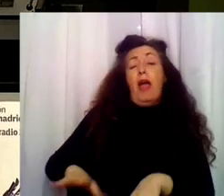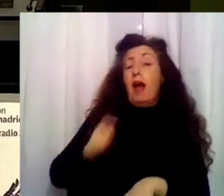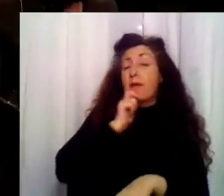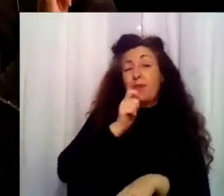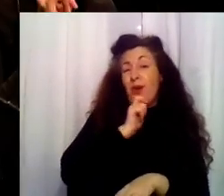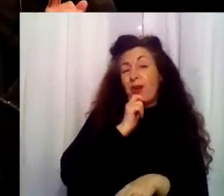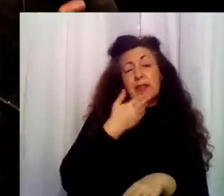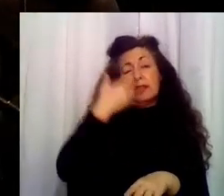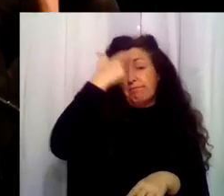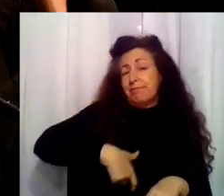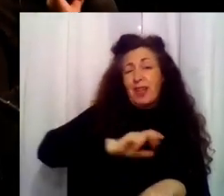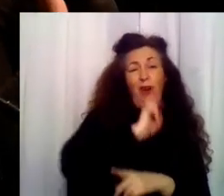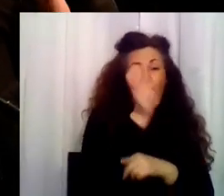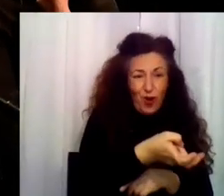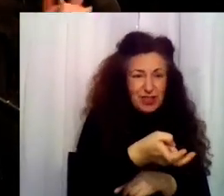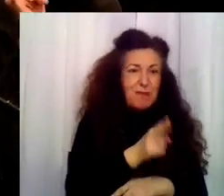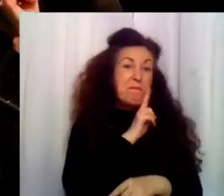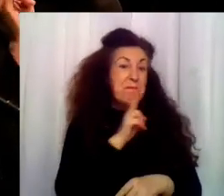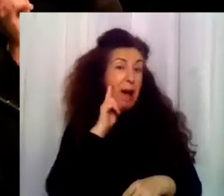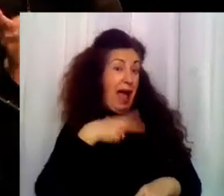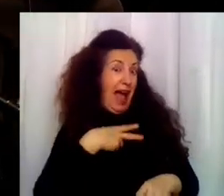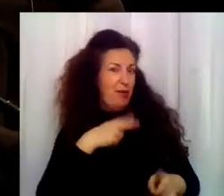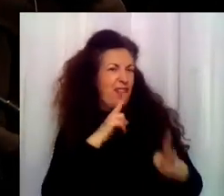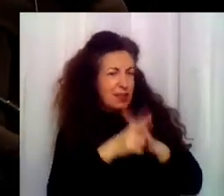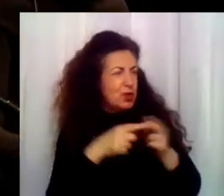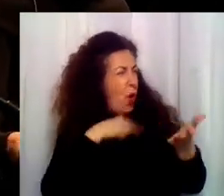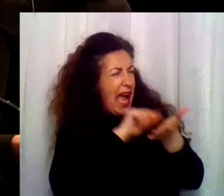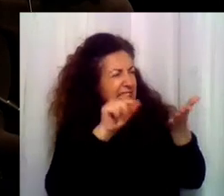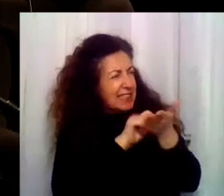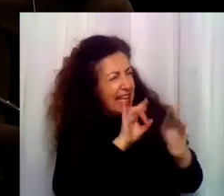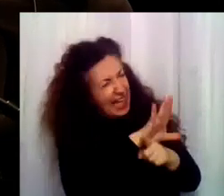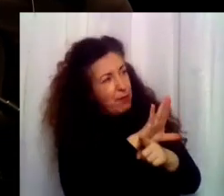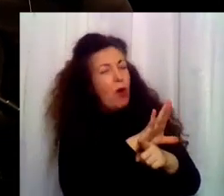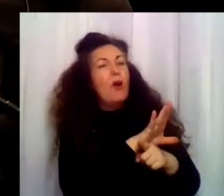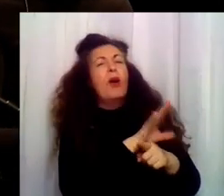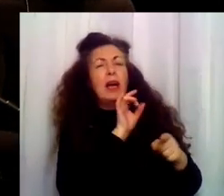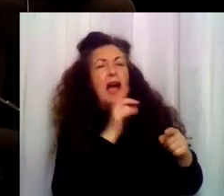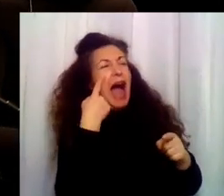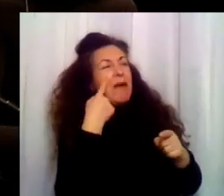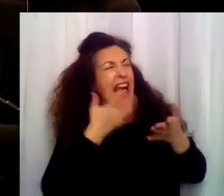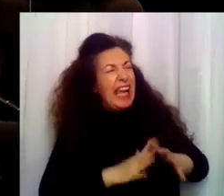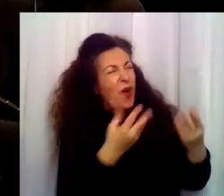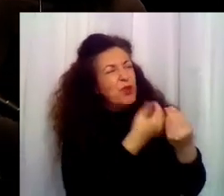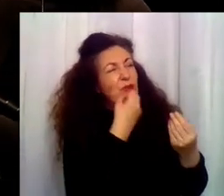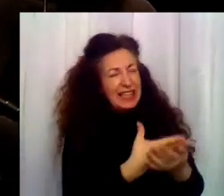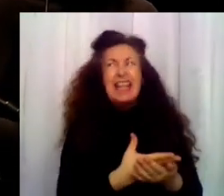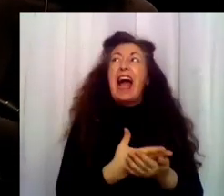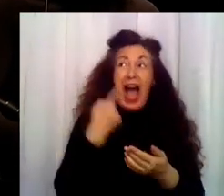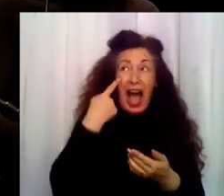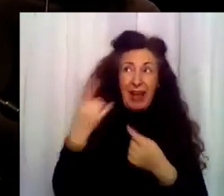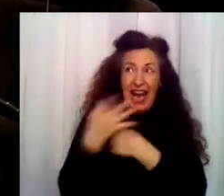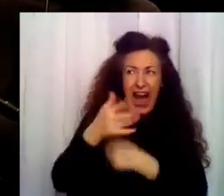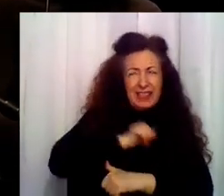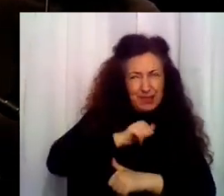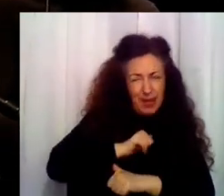o morir. Tengo tu número, te escribo en cuanto salga. Quiero saber cómo os va a Humus y a ti. A ver si es verdad, ¿eh? Nos vemos fuera, amiga. No te voy a dejar marchar.